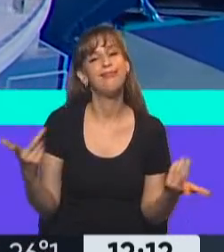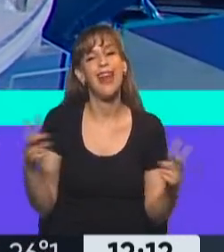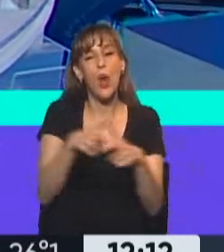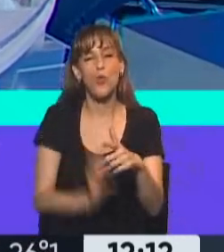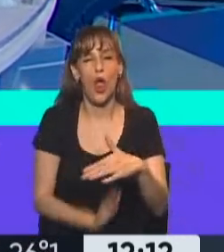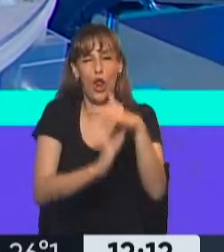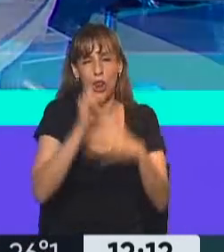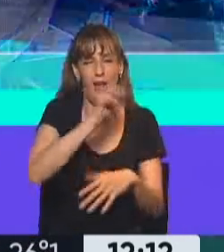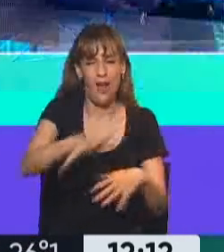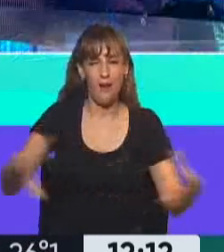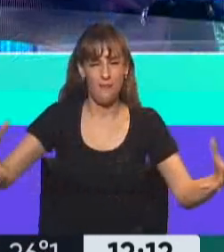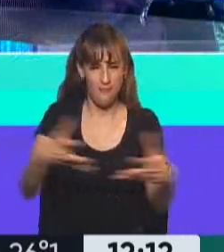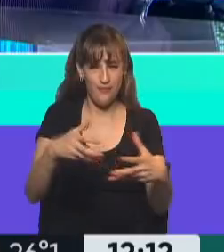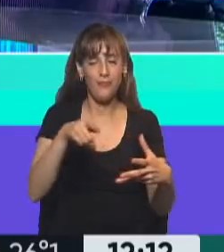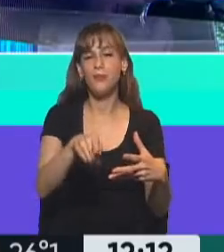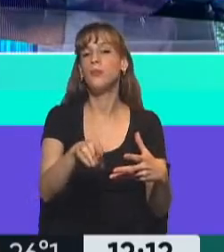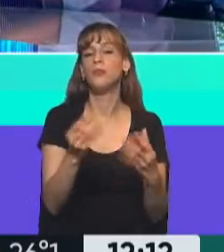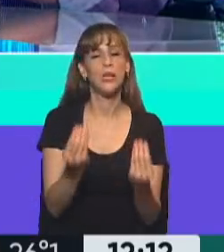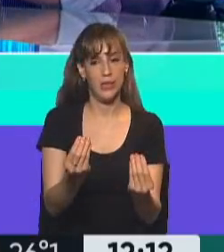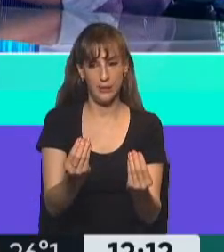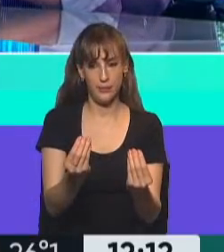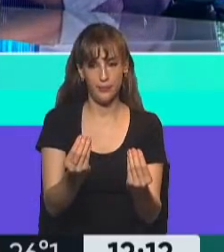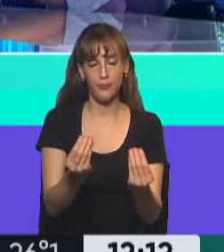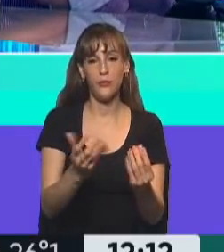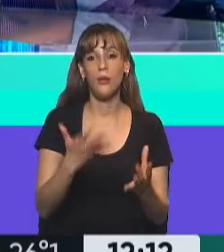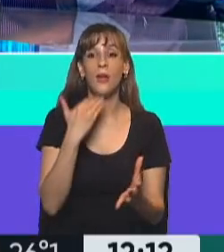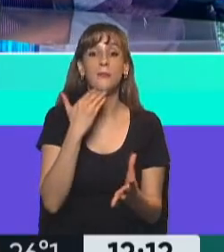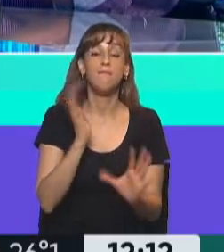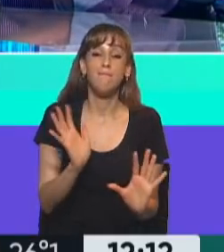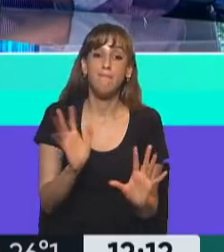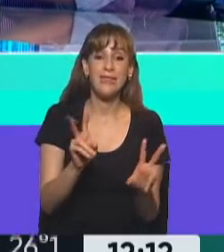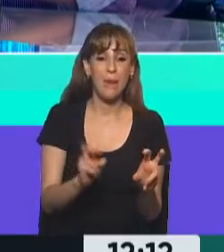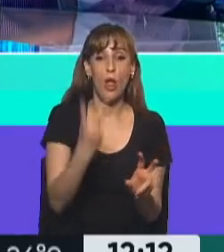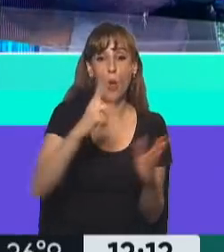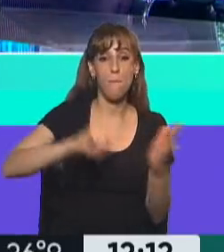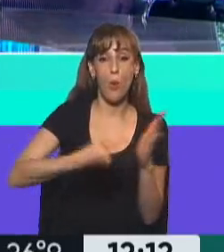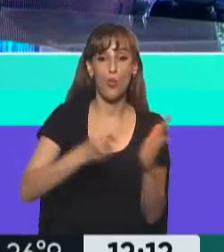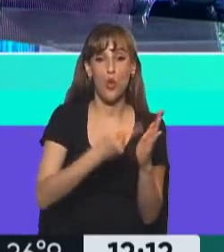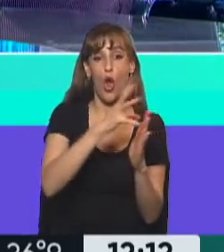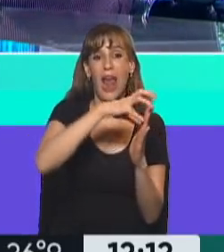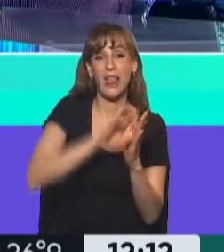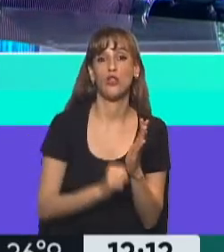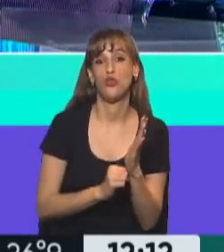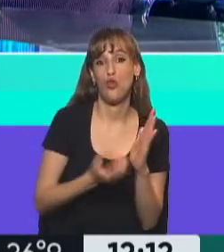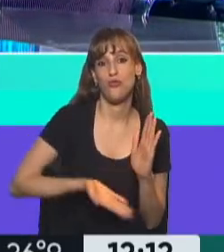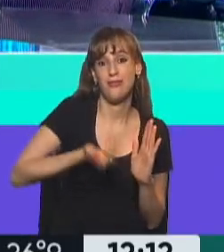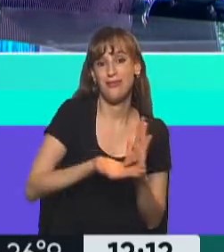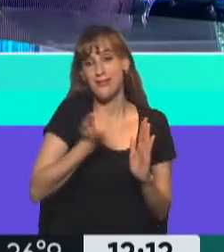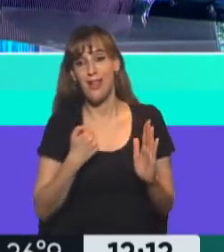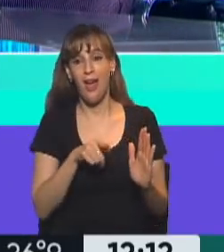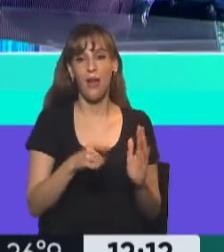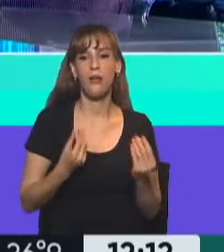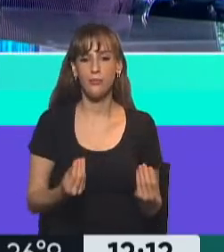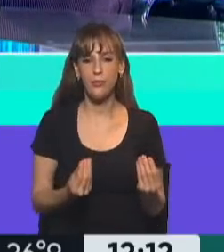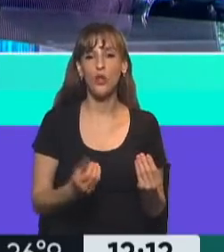sabe, porque la mesa de enlace, esto no es trasladable a los productores, esos dos puntos. El gobierno fija todos los días un precio de